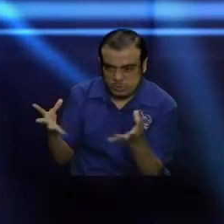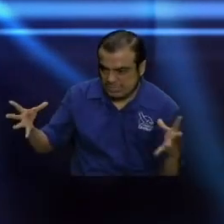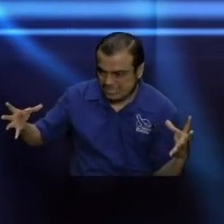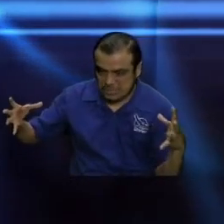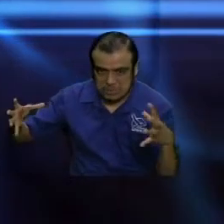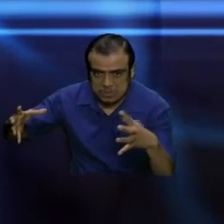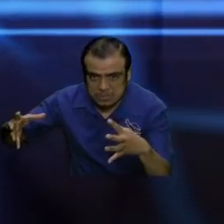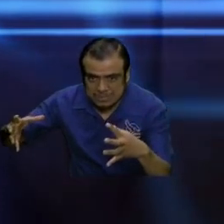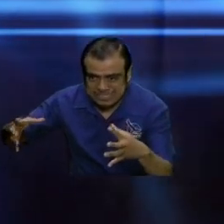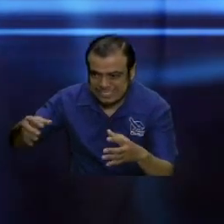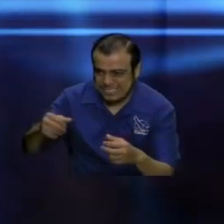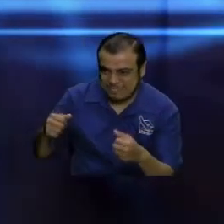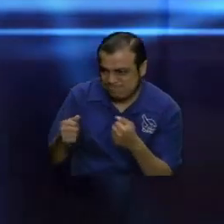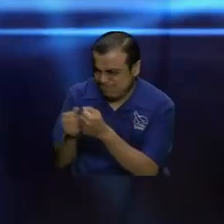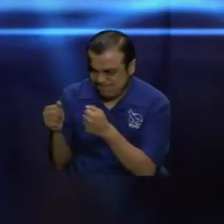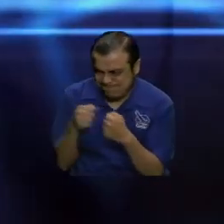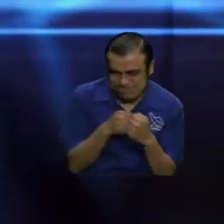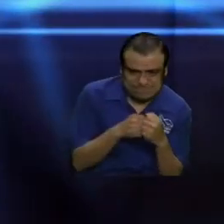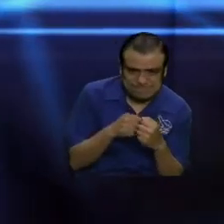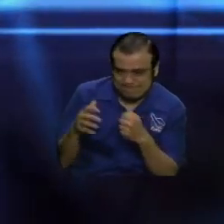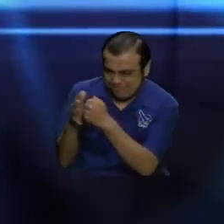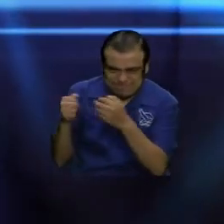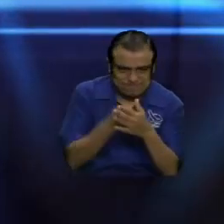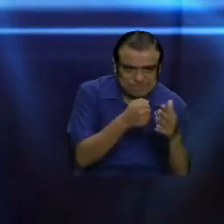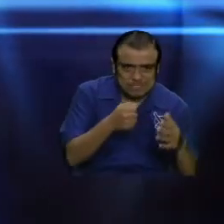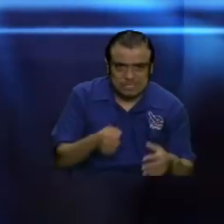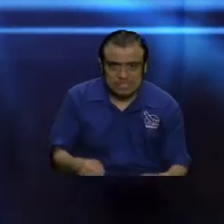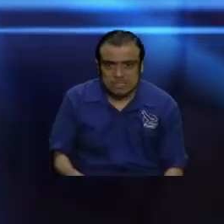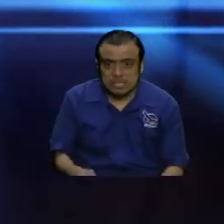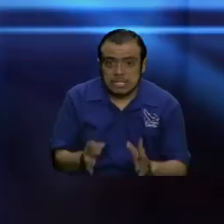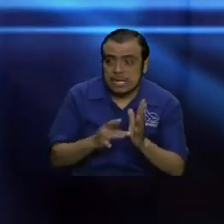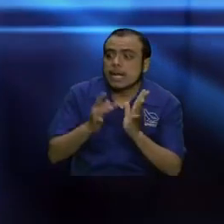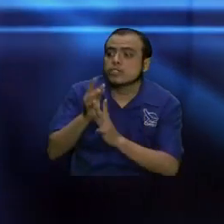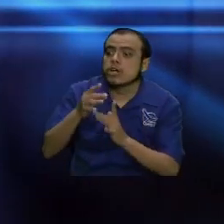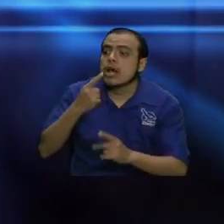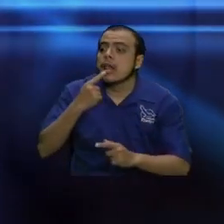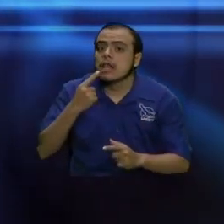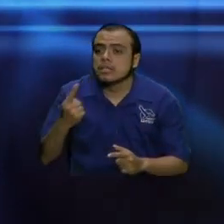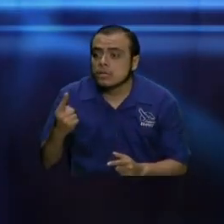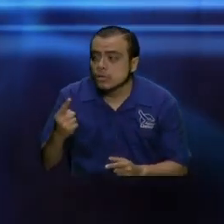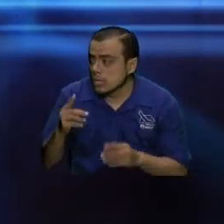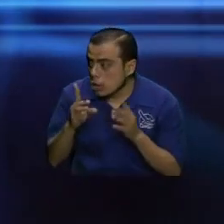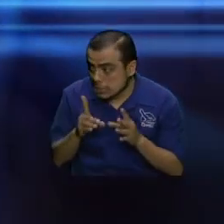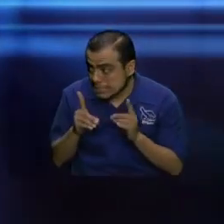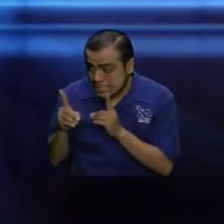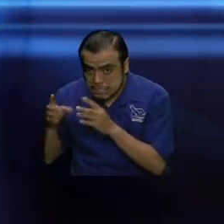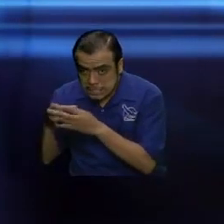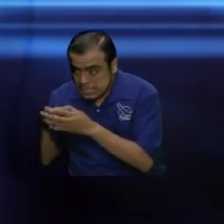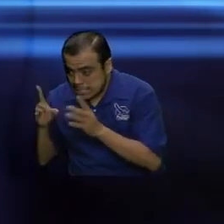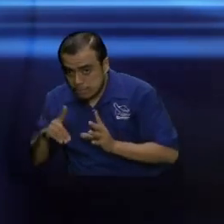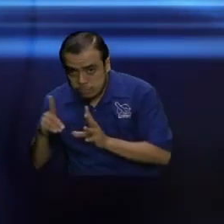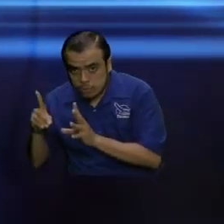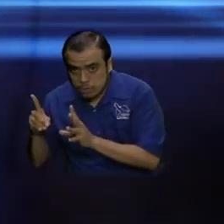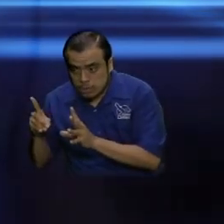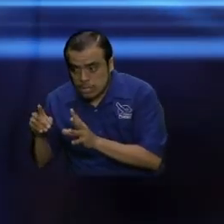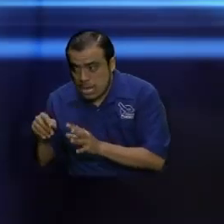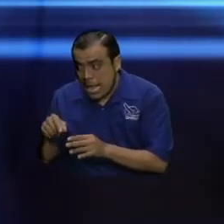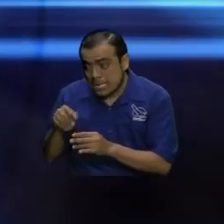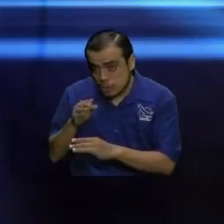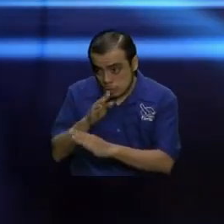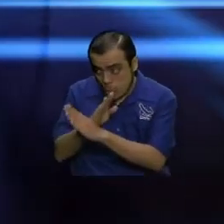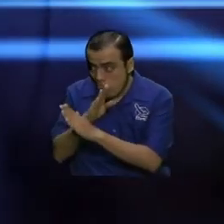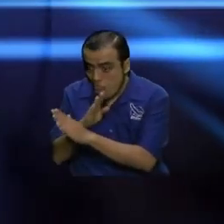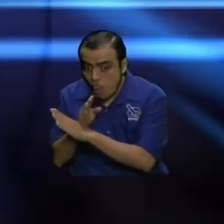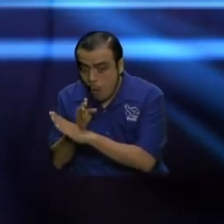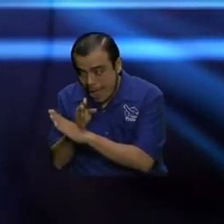reunido tanto que se atropeaban unos a otros, era tremendo, hermano. Jesús comenzó a decir primeramente a sus discípulos, miren, guárdense